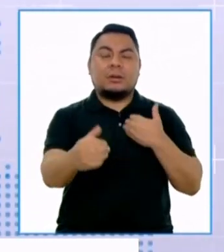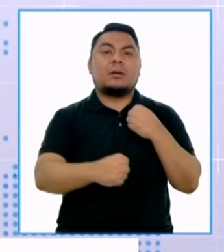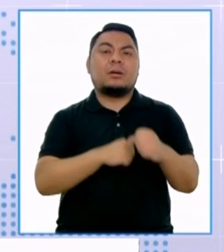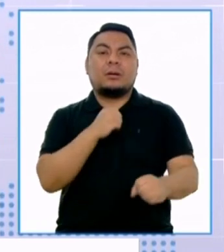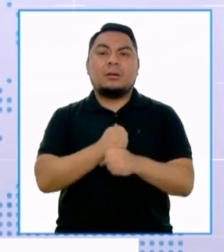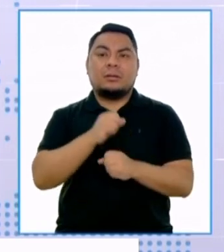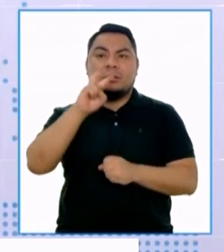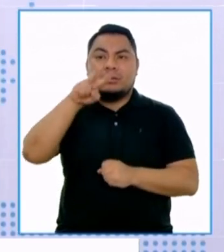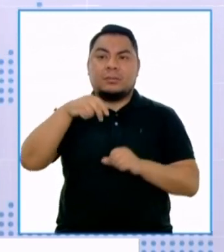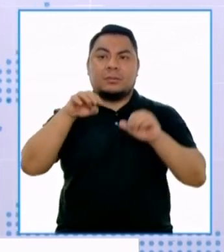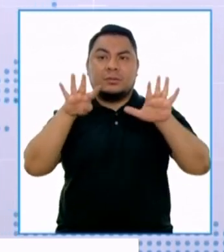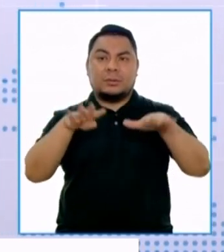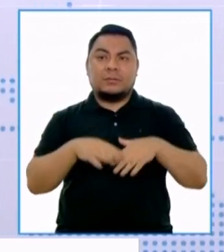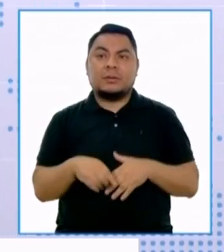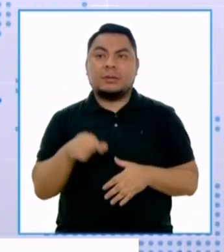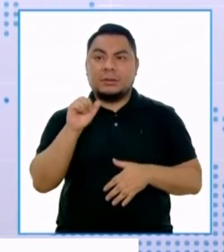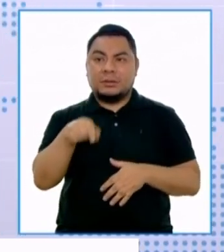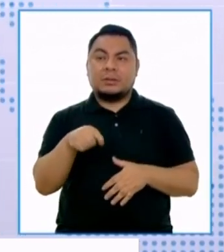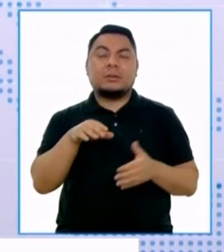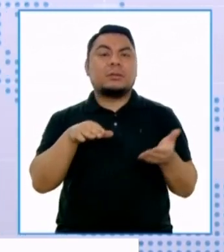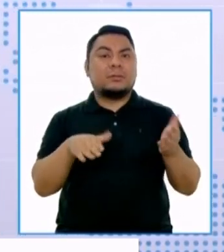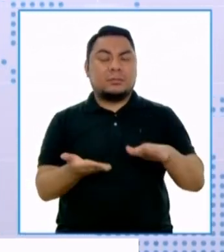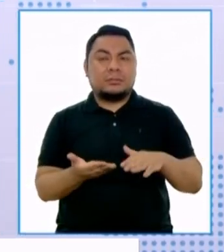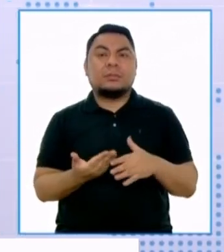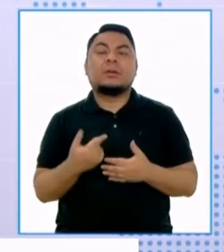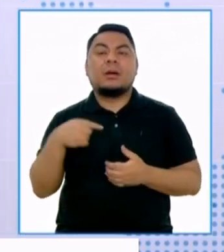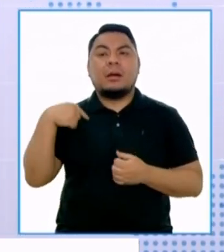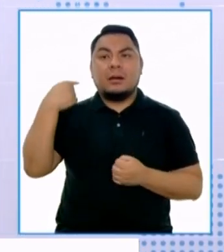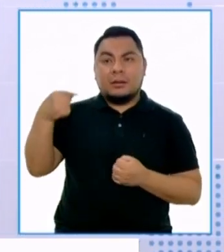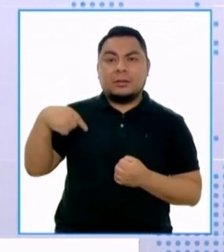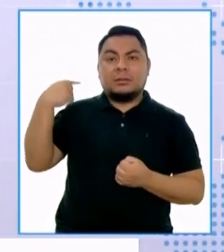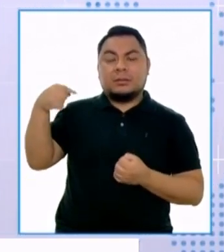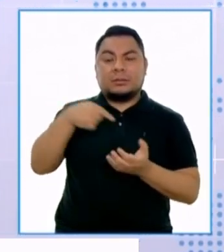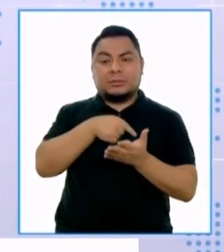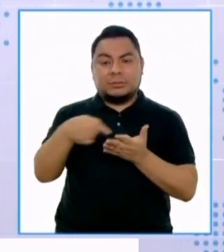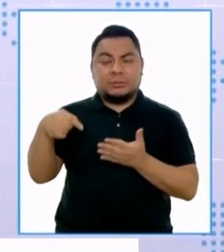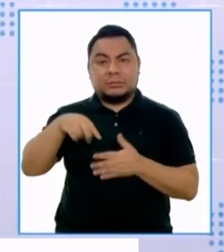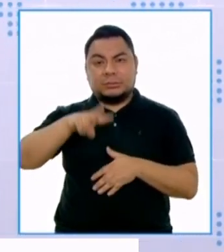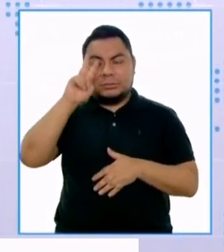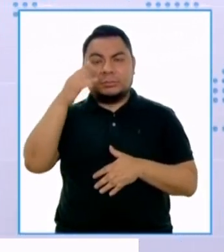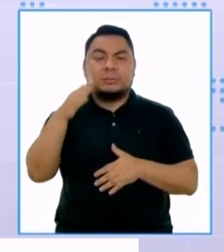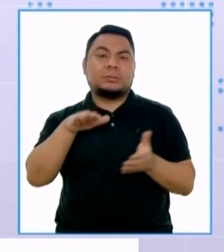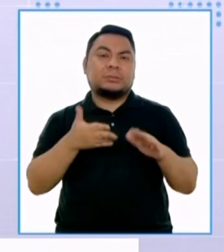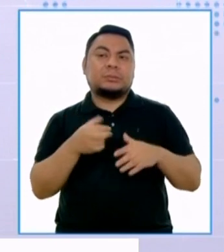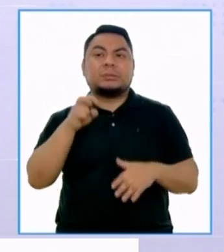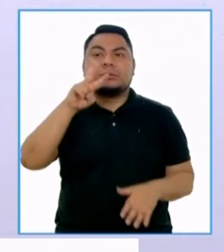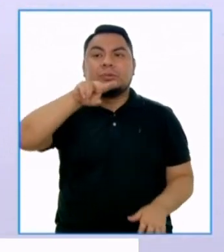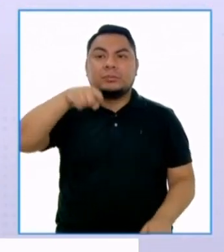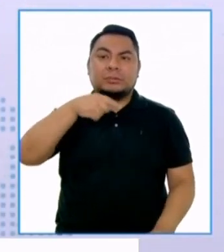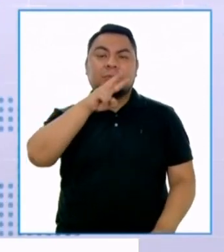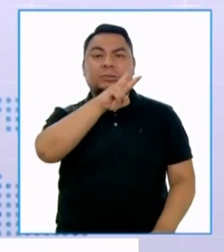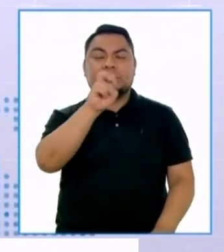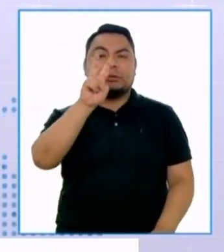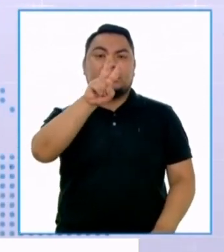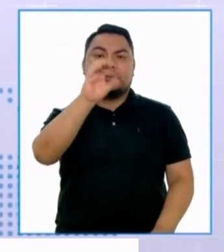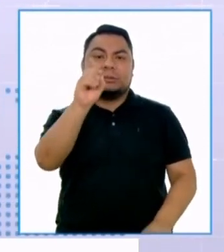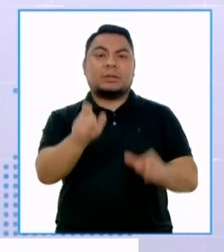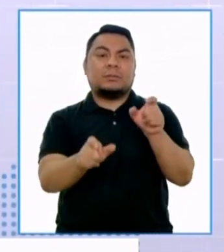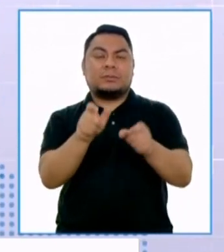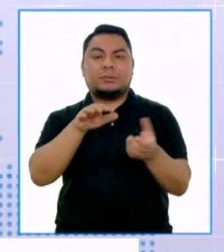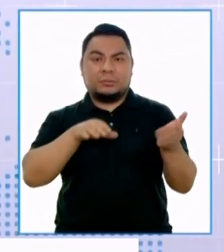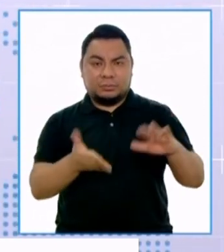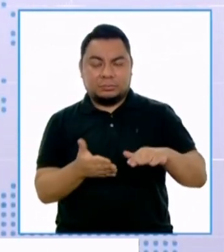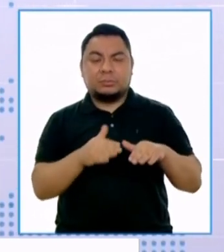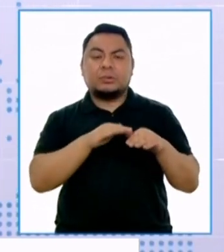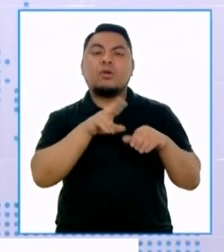2019 hemos perdido cada semana en nuestro país alrededor de 2.200 personas.